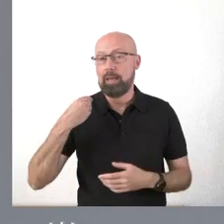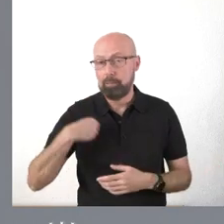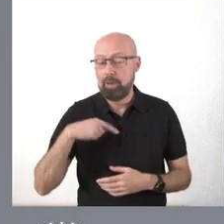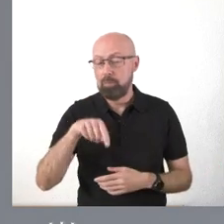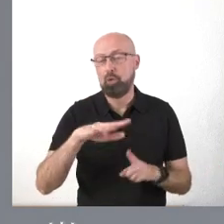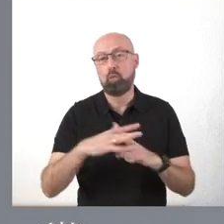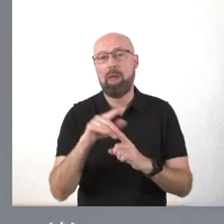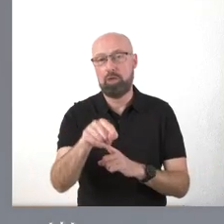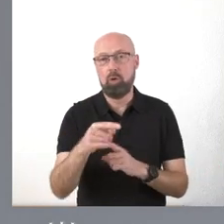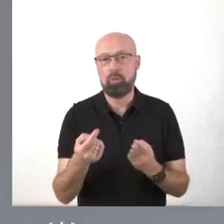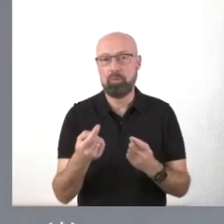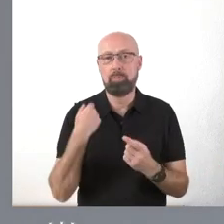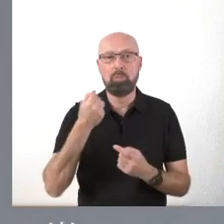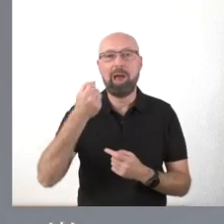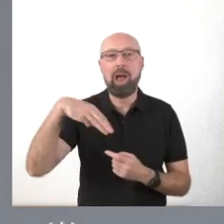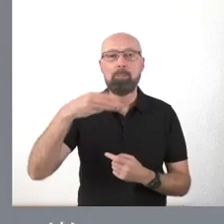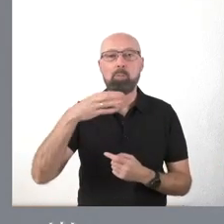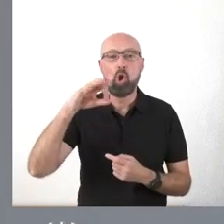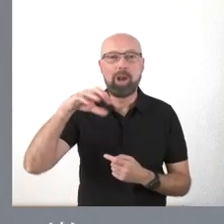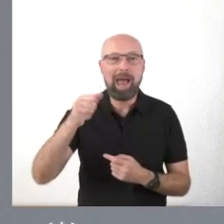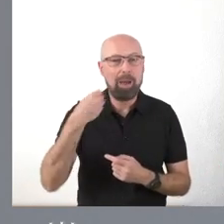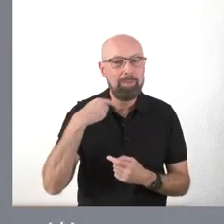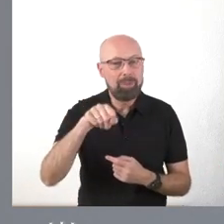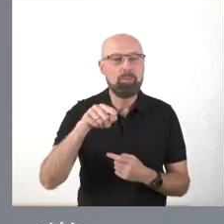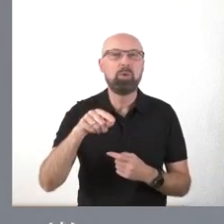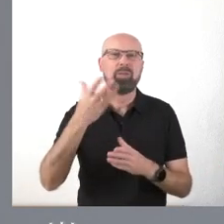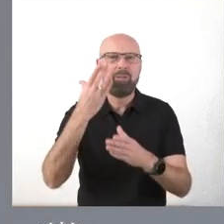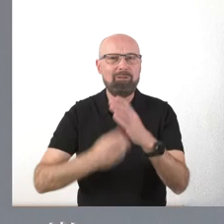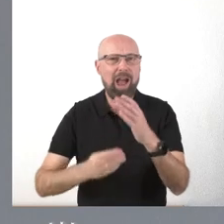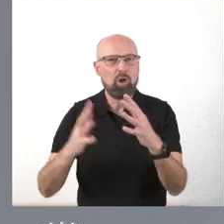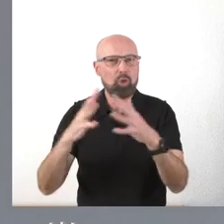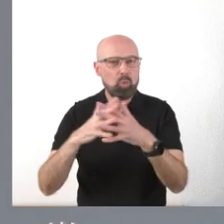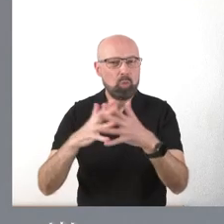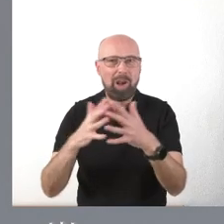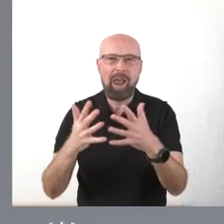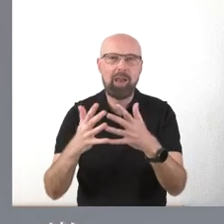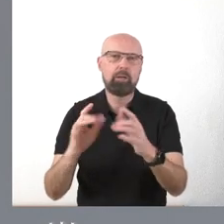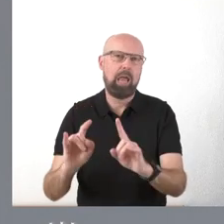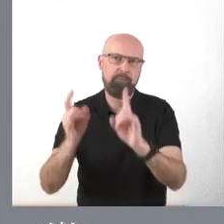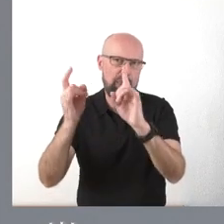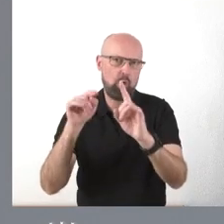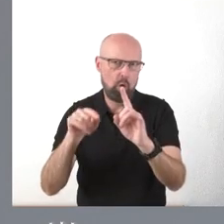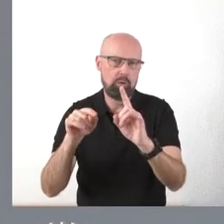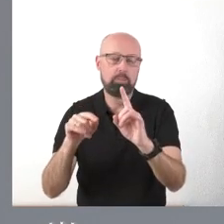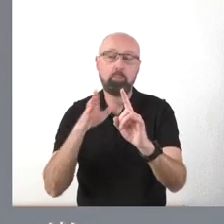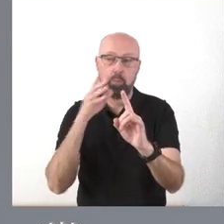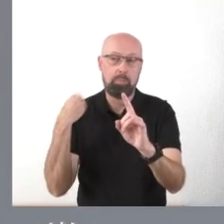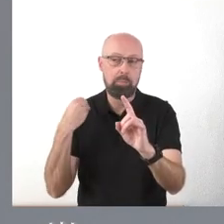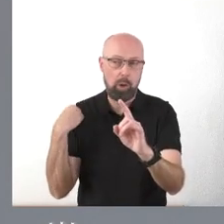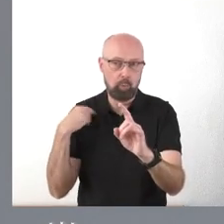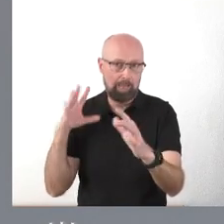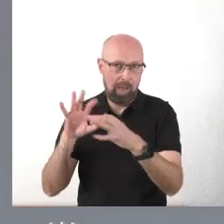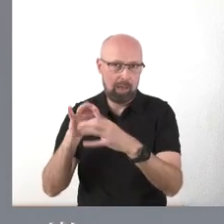esa situación en Ambrona. Es decir, hay fallos estructurales. El edificio, por hablar de Ambrona, que es por el que usted me ha preguntado,